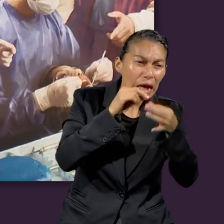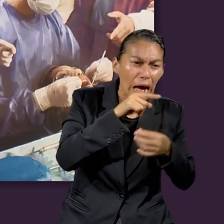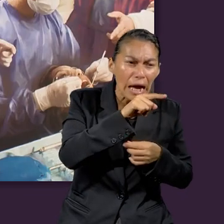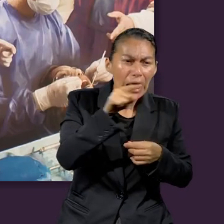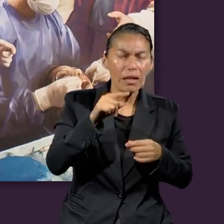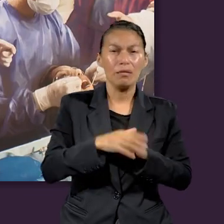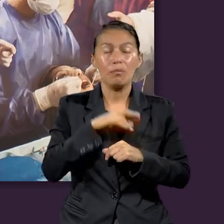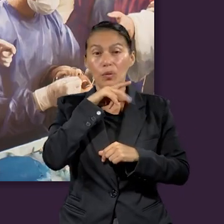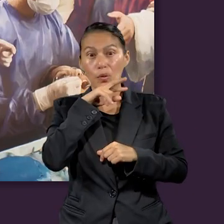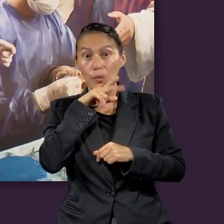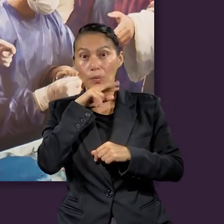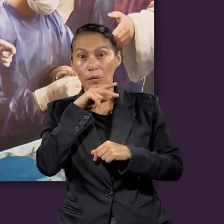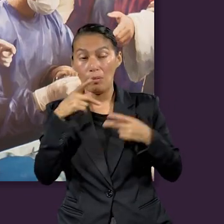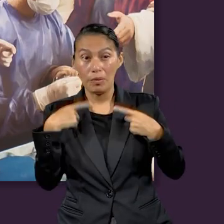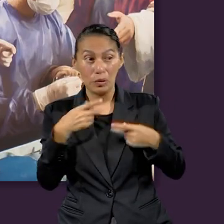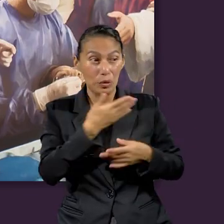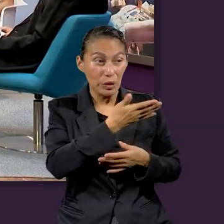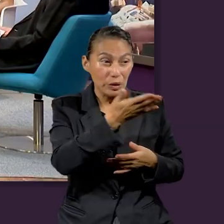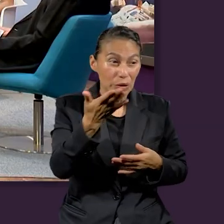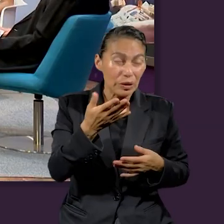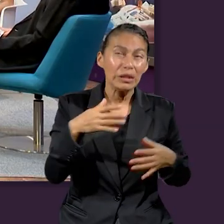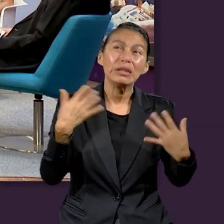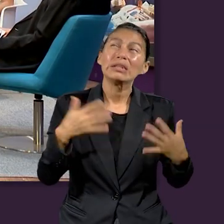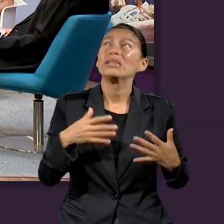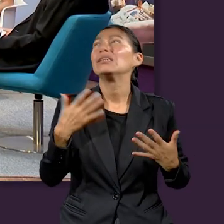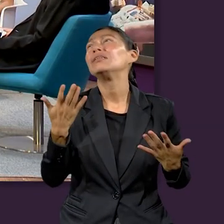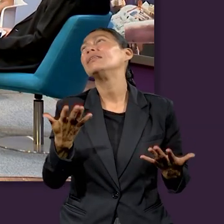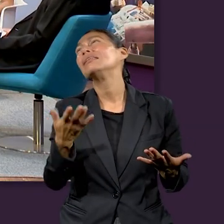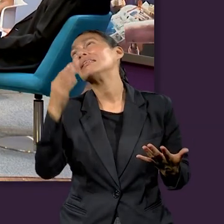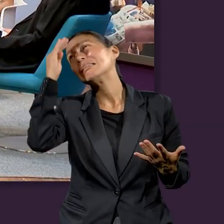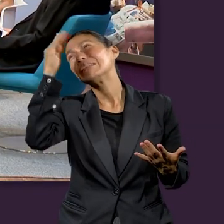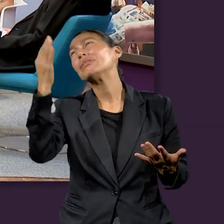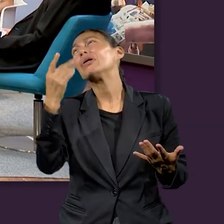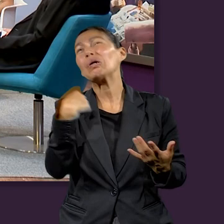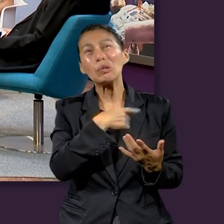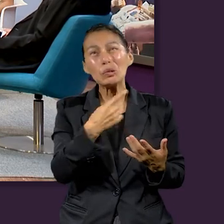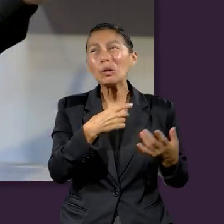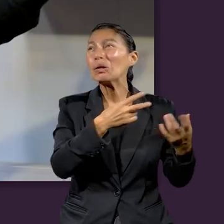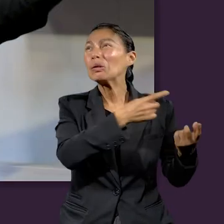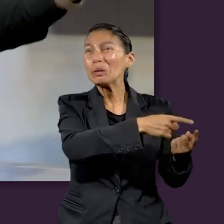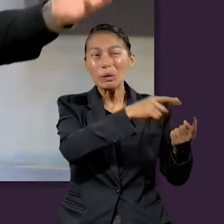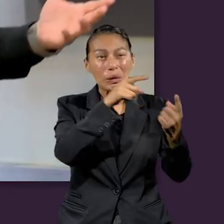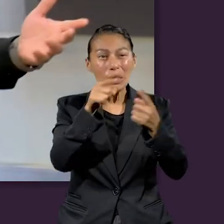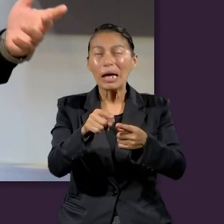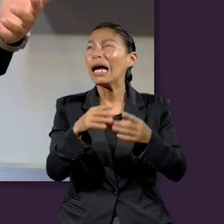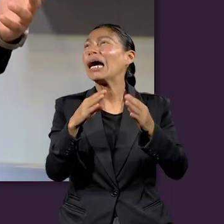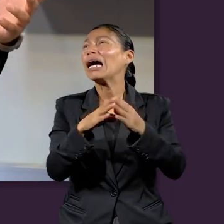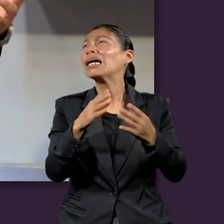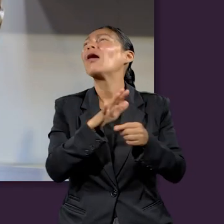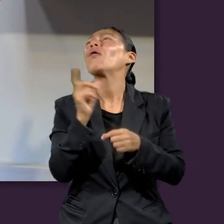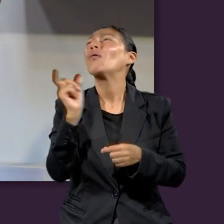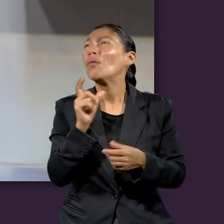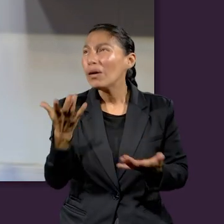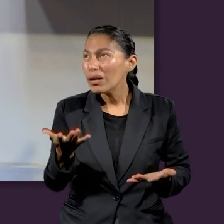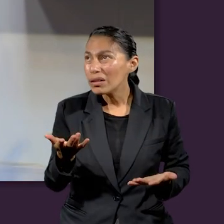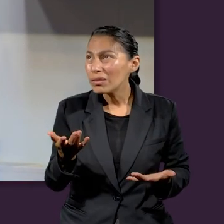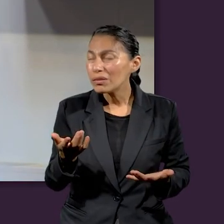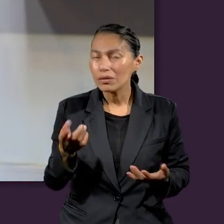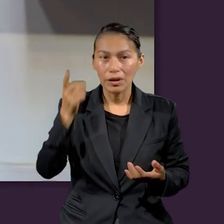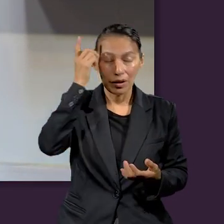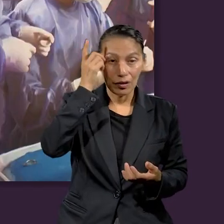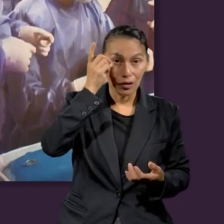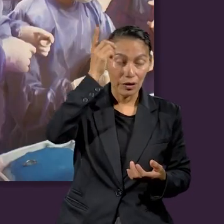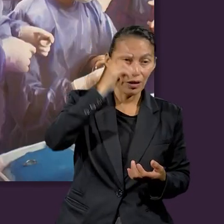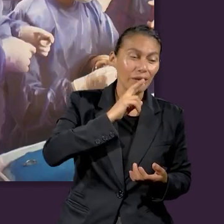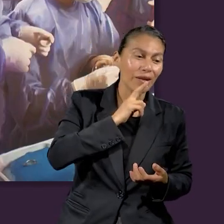preocupado, ¿era por qué? Por el pueblo. Porque decía, oye, Señor, ¿hasta cuándo vamos a regresar? ¿Cuándo volveremos? Y Dios le responde, ¿no? Que